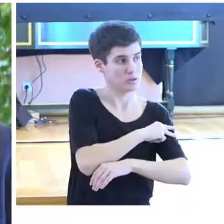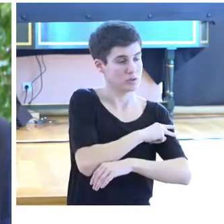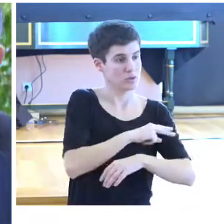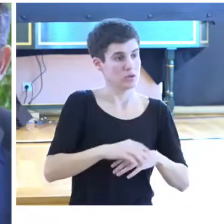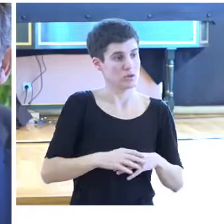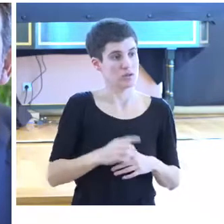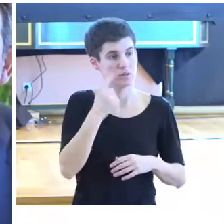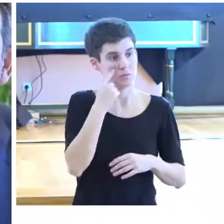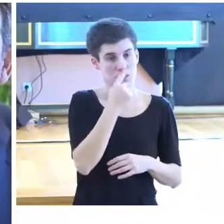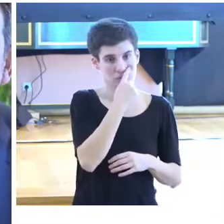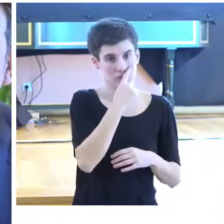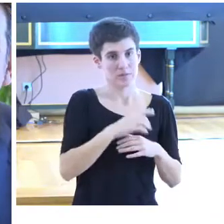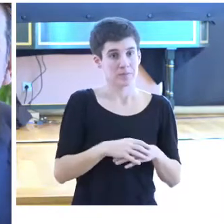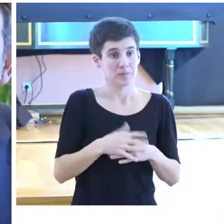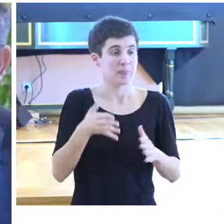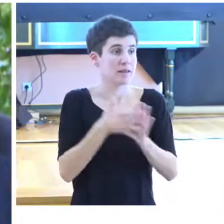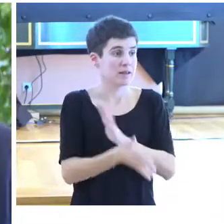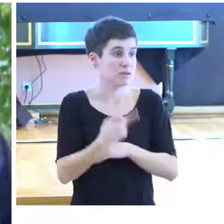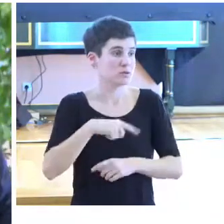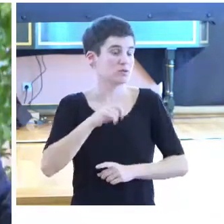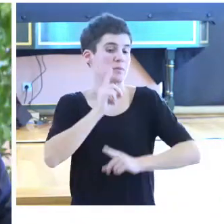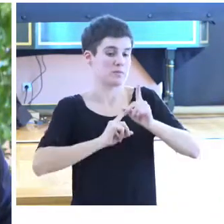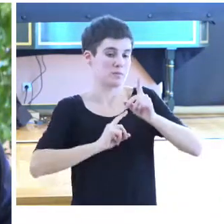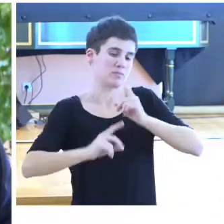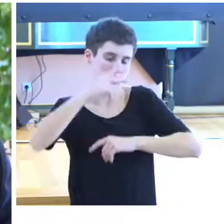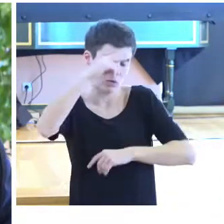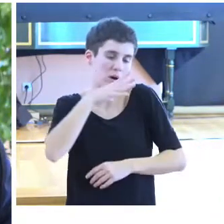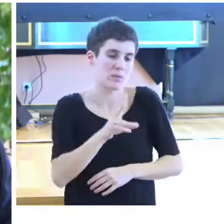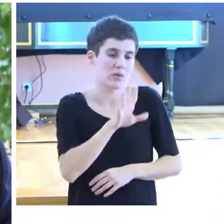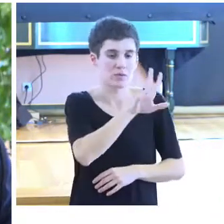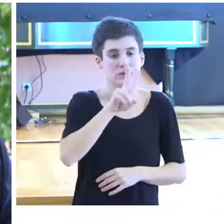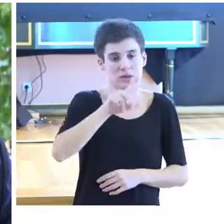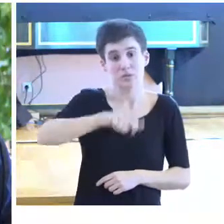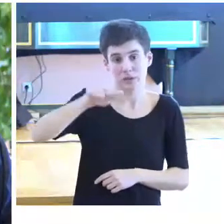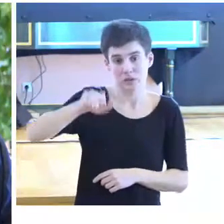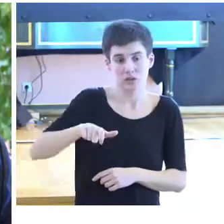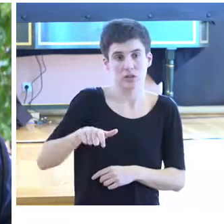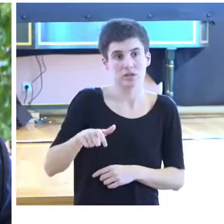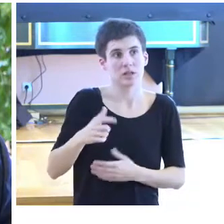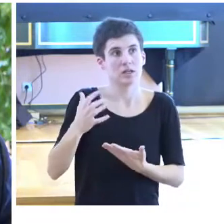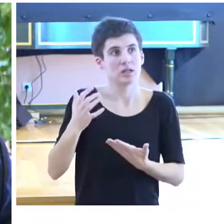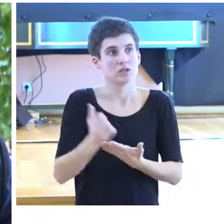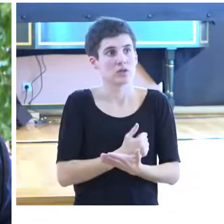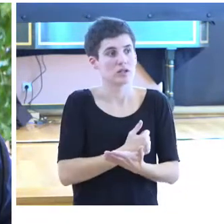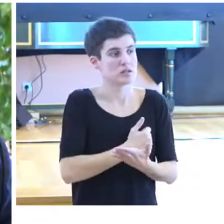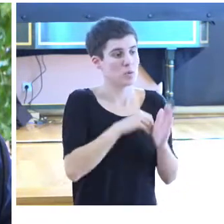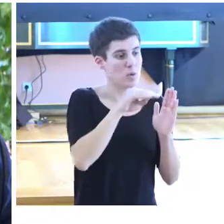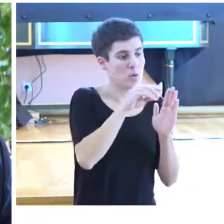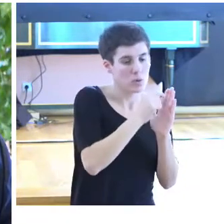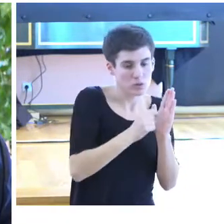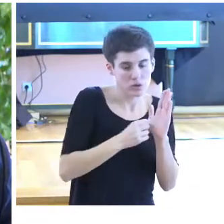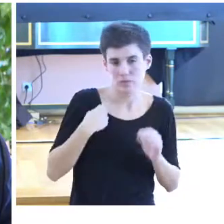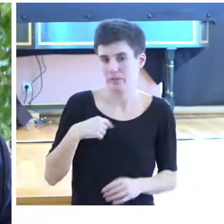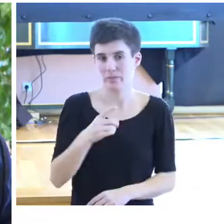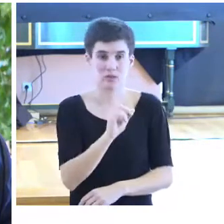Y eso significa que nos tenemos que preocupar por esas 52 personas, que no todas tienen las mismas condiciones, porque en verano